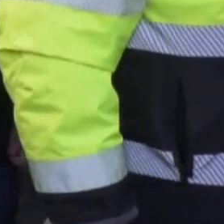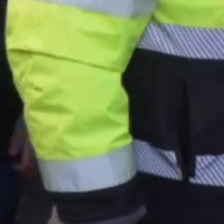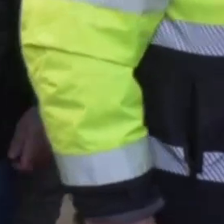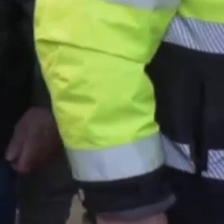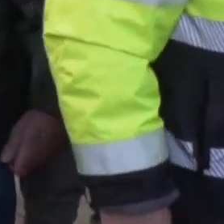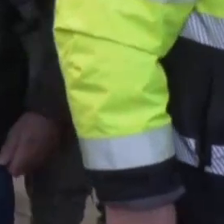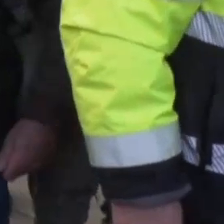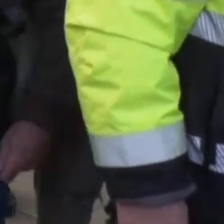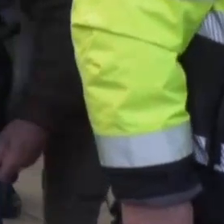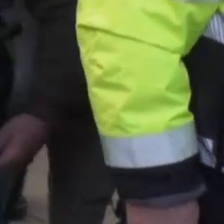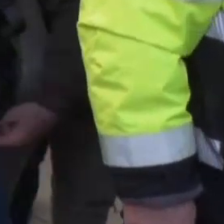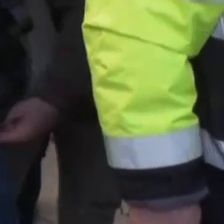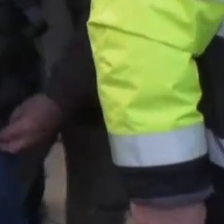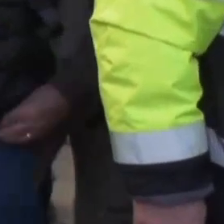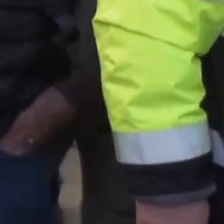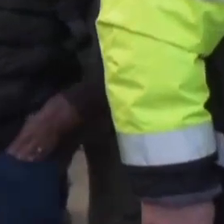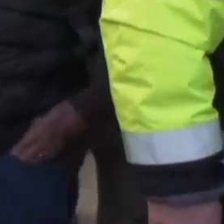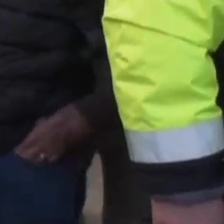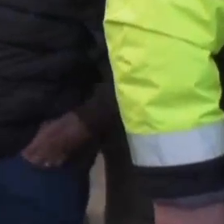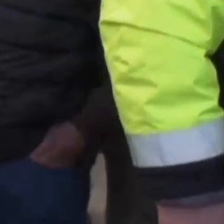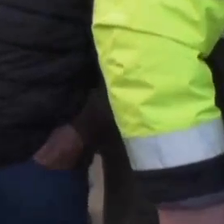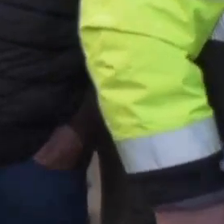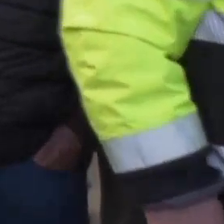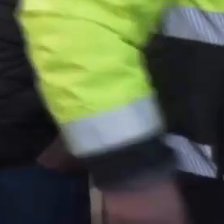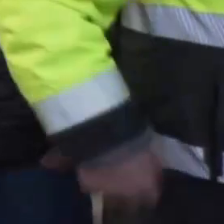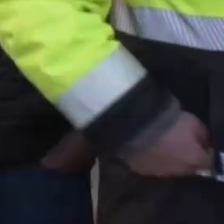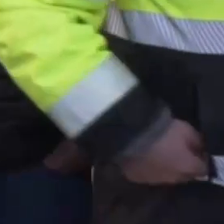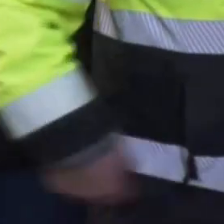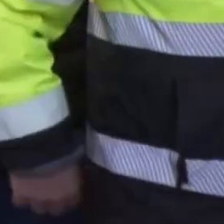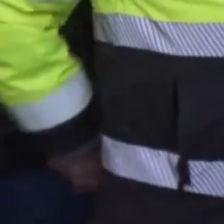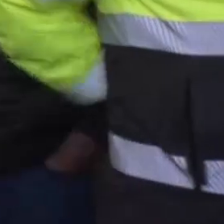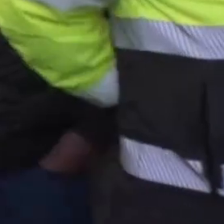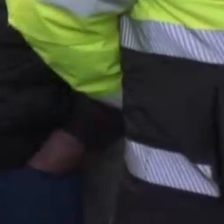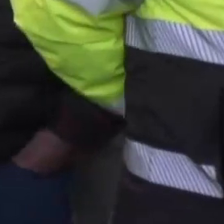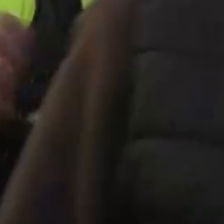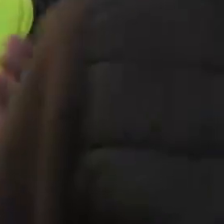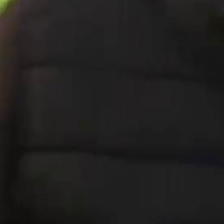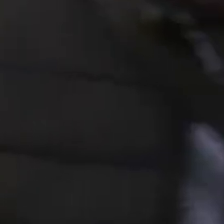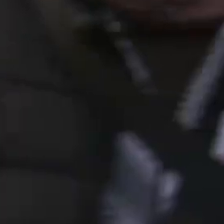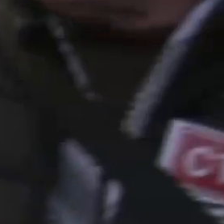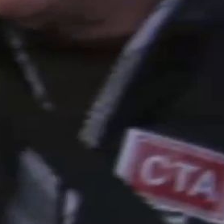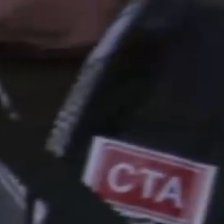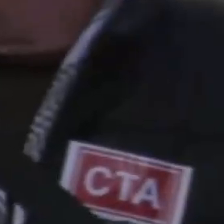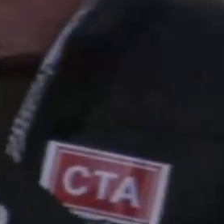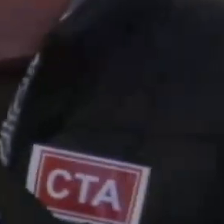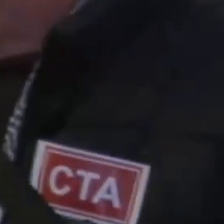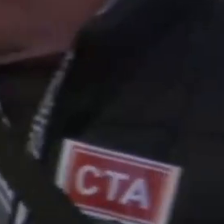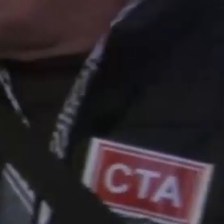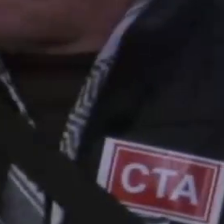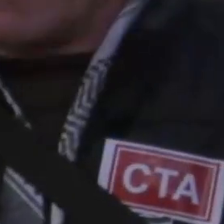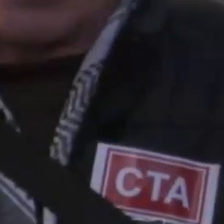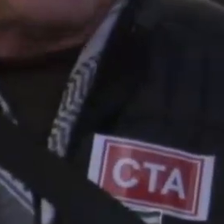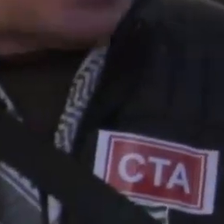Se suspende el juicio contra los siete trabajadores del metal acusados por desorden público en la huelga de noviembre del año